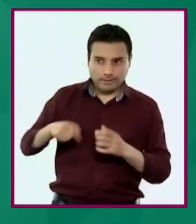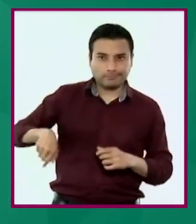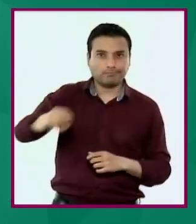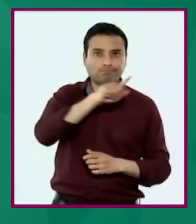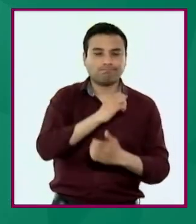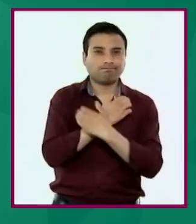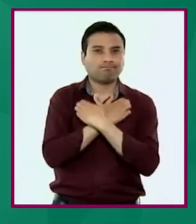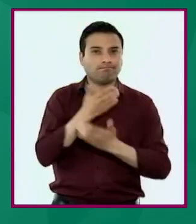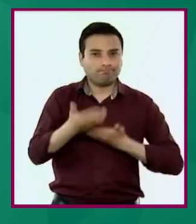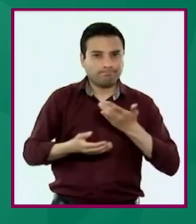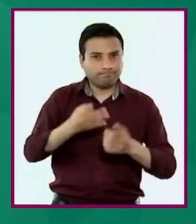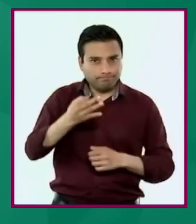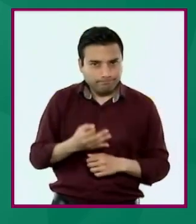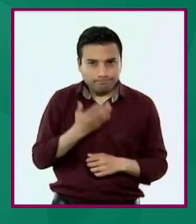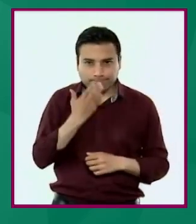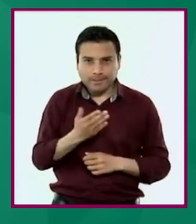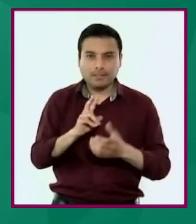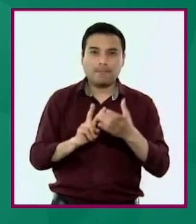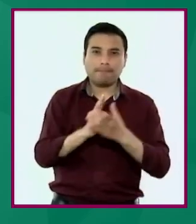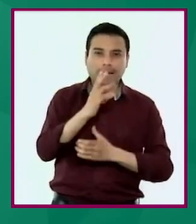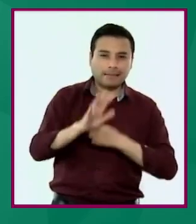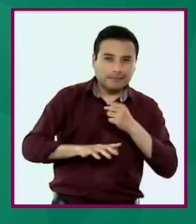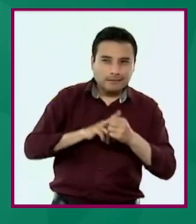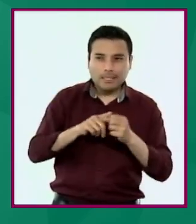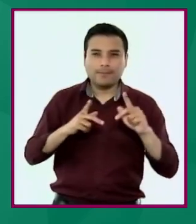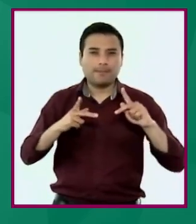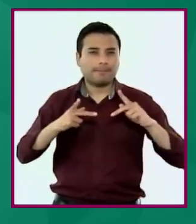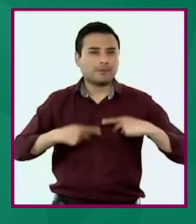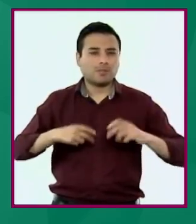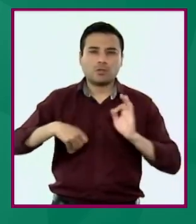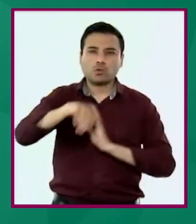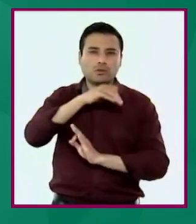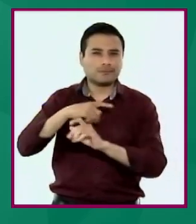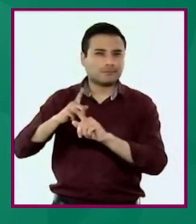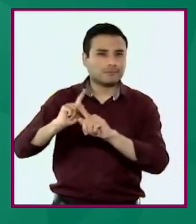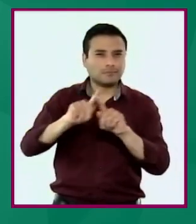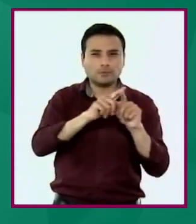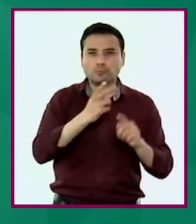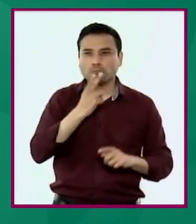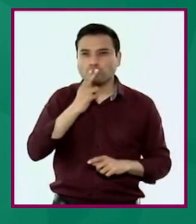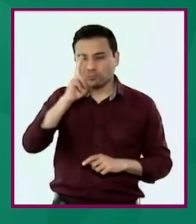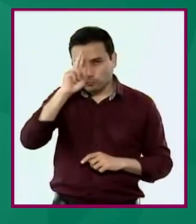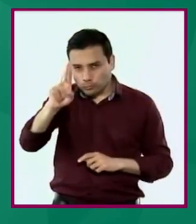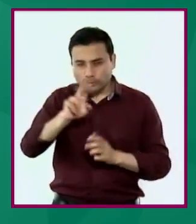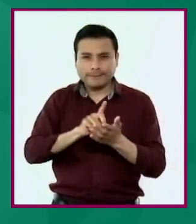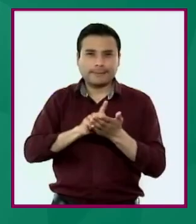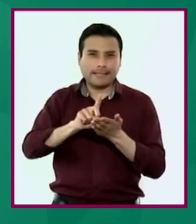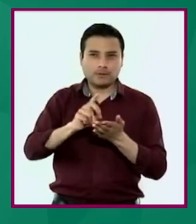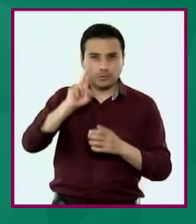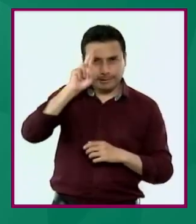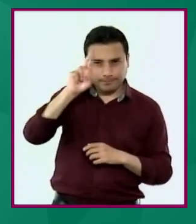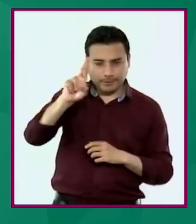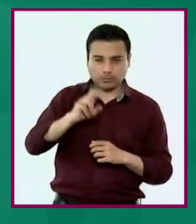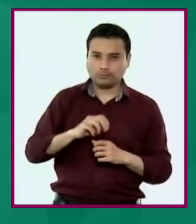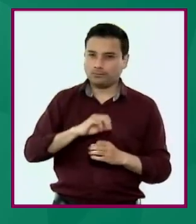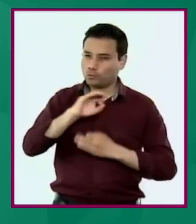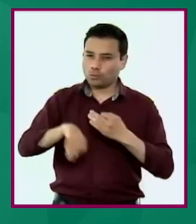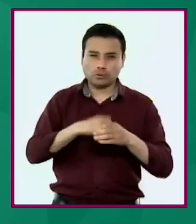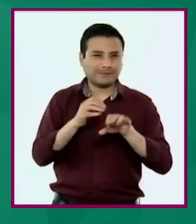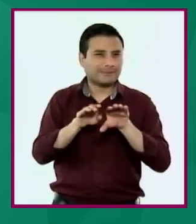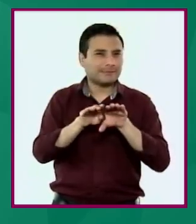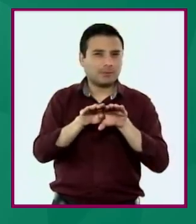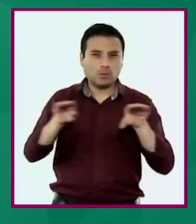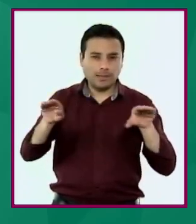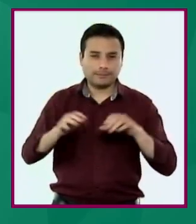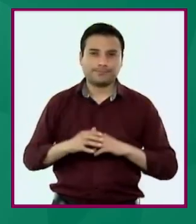construcción de una ciudadanía respetuosa de la diversidad en la que se garanticen la igualdad de derechos y oportunidades de